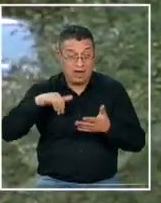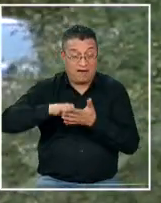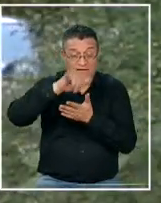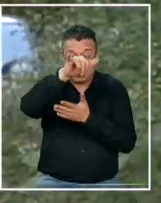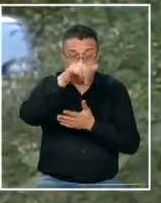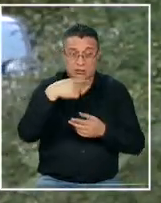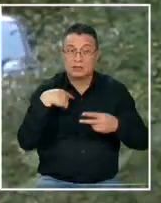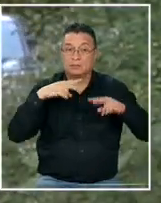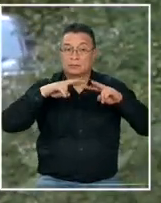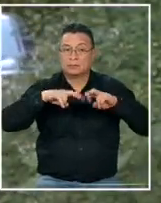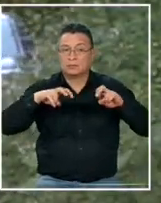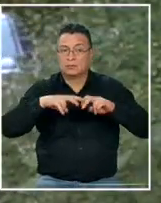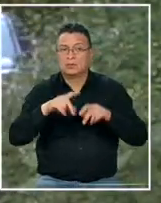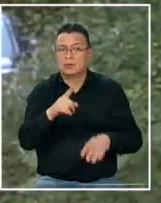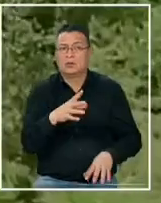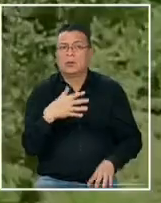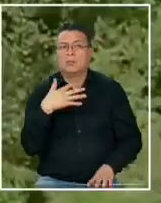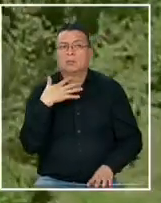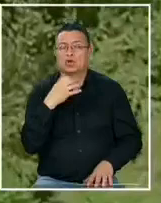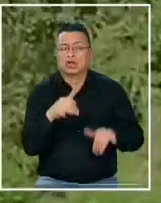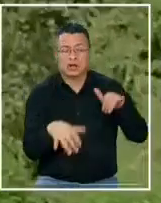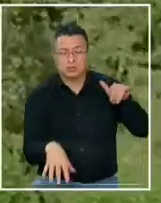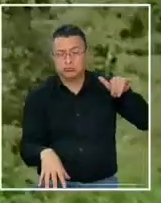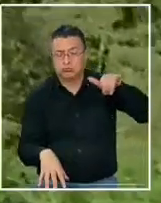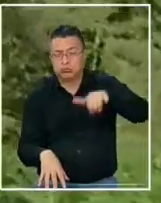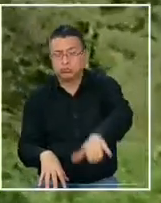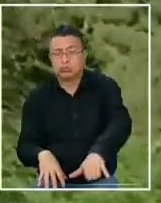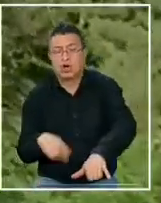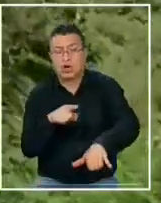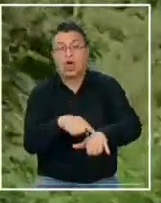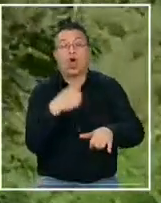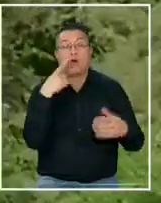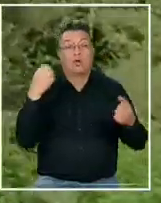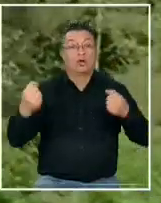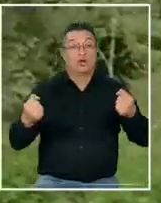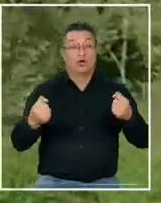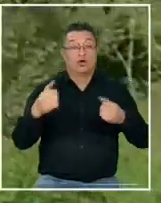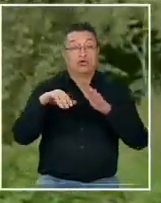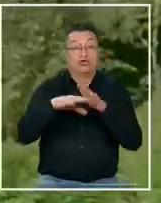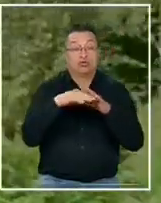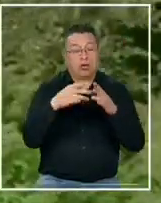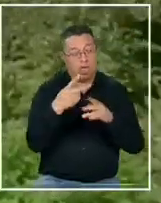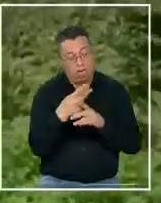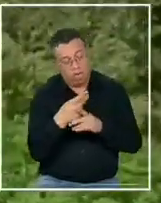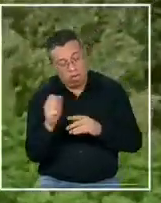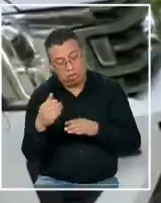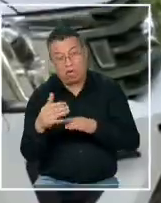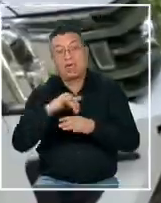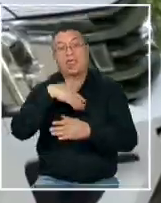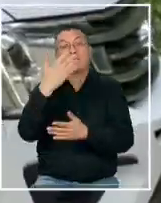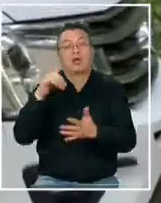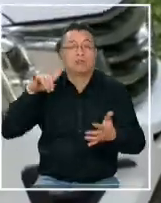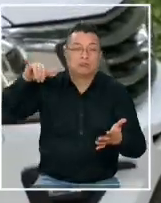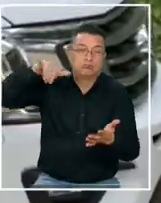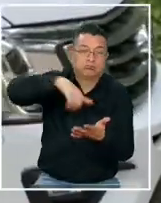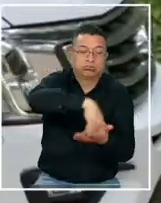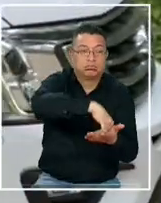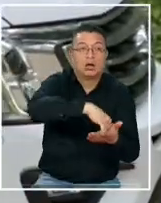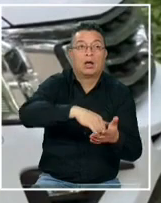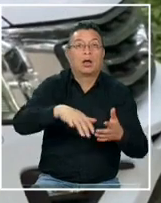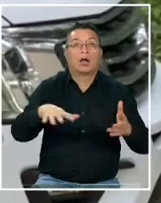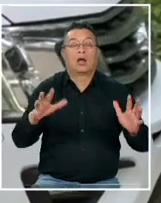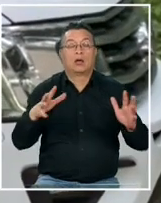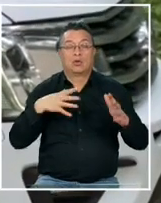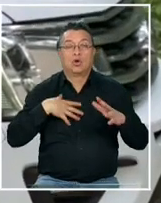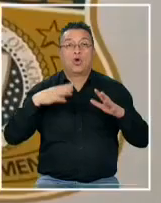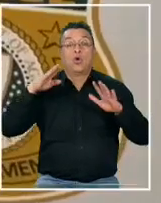investigando para determinar las causas del accidente en el que el piloto se habría desmayado antes de estrellarse expertos insisten en que pudo ser causa de una